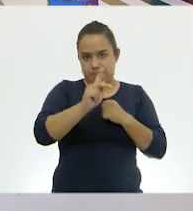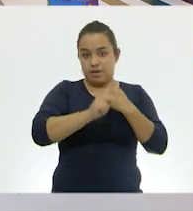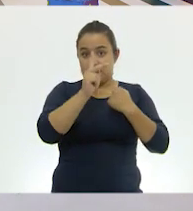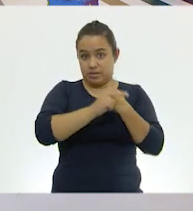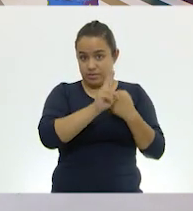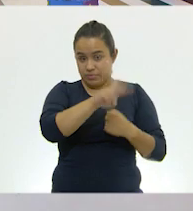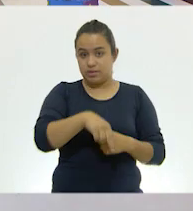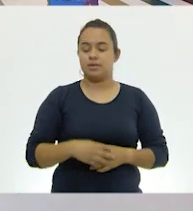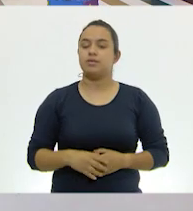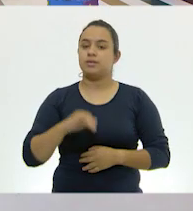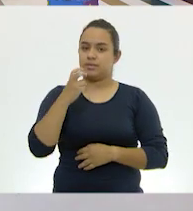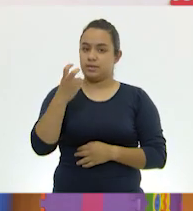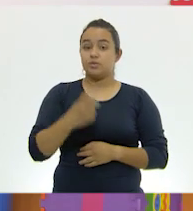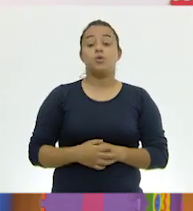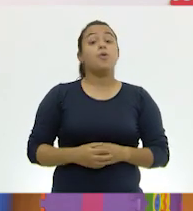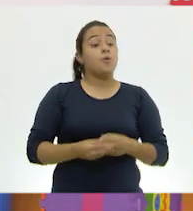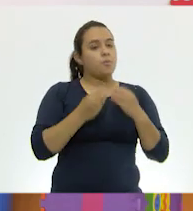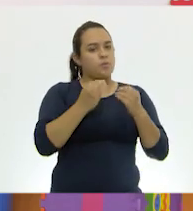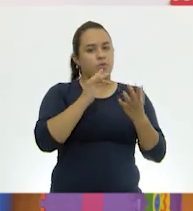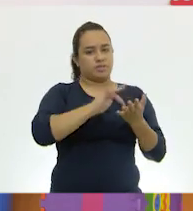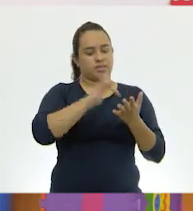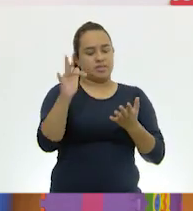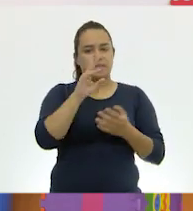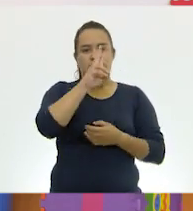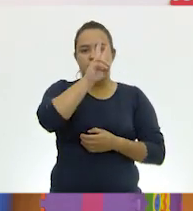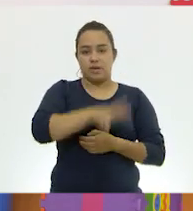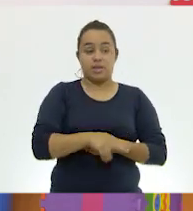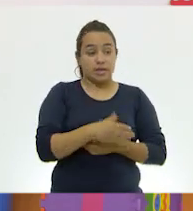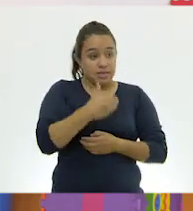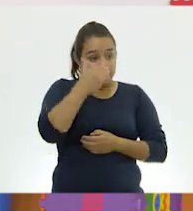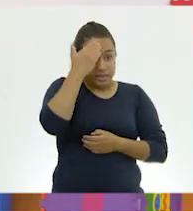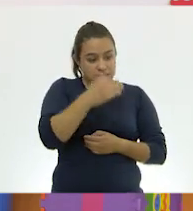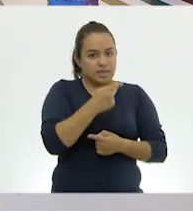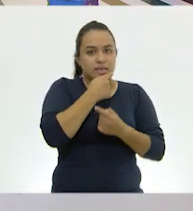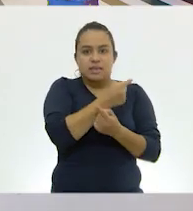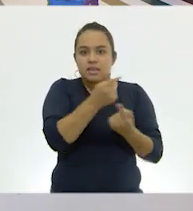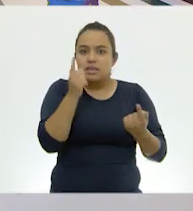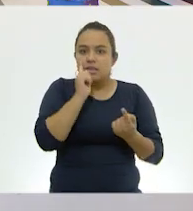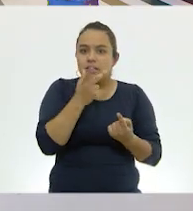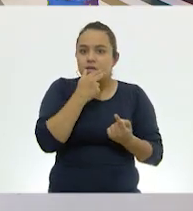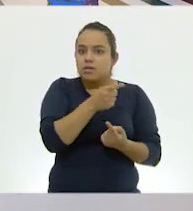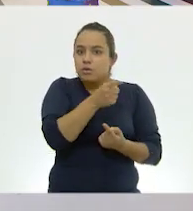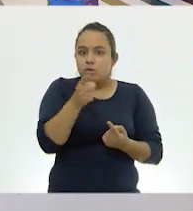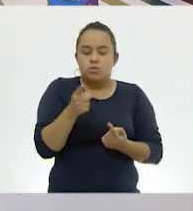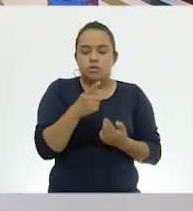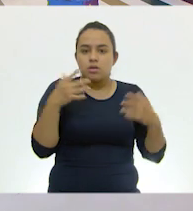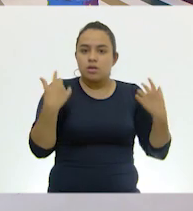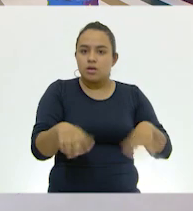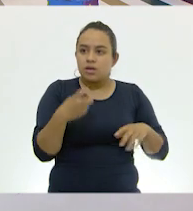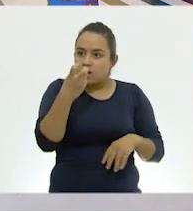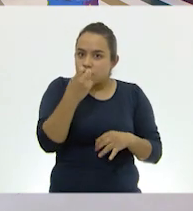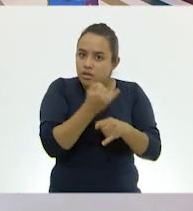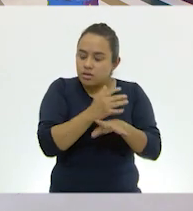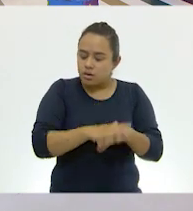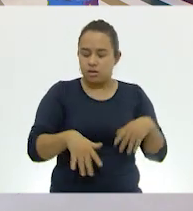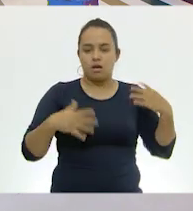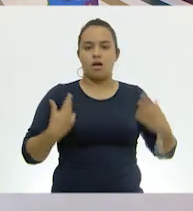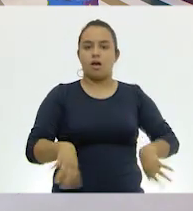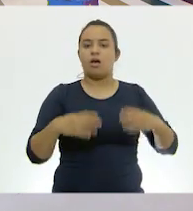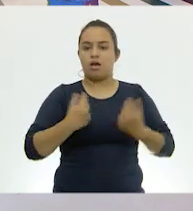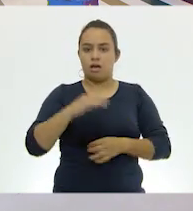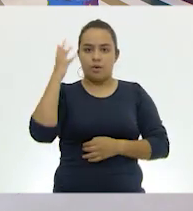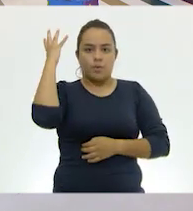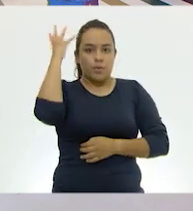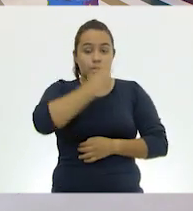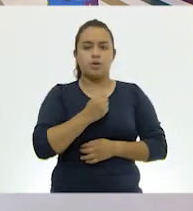¿verdad? Oye, pues muchísimas gracias. a ti, Ruth. Yo sé que todas las niñas y todos los niños van a estar encantados con esta información. Y de verdad,